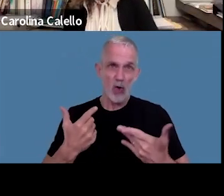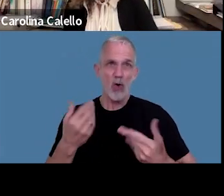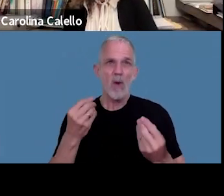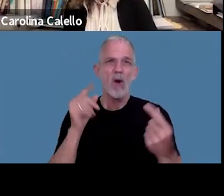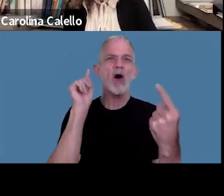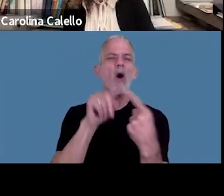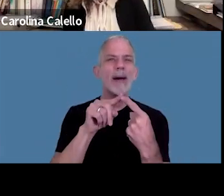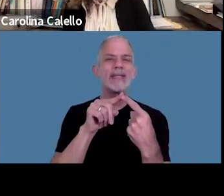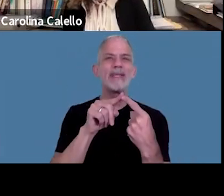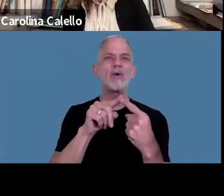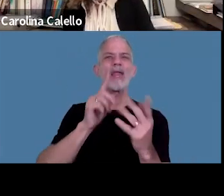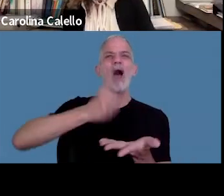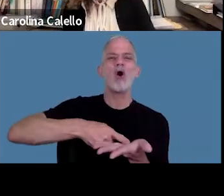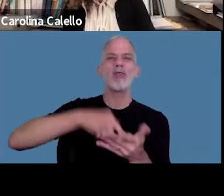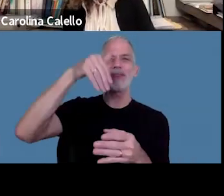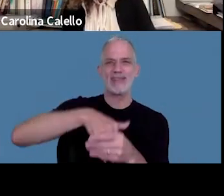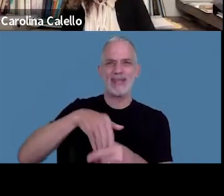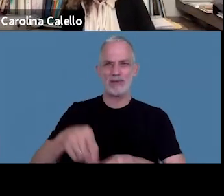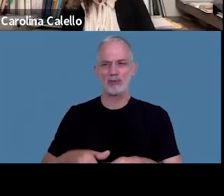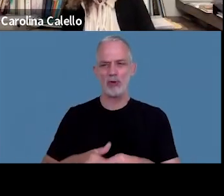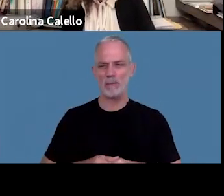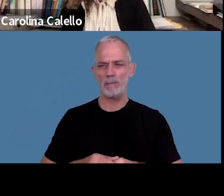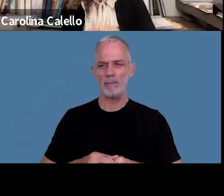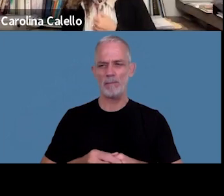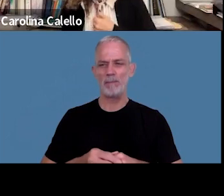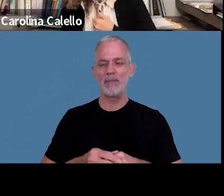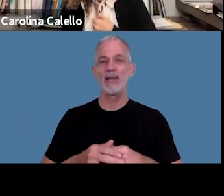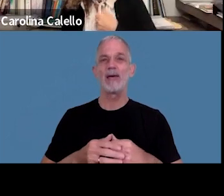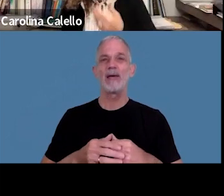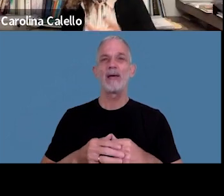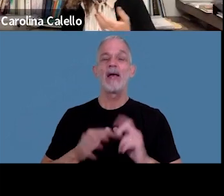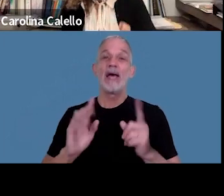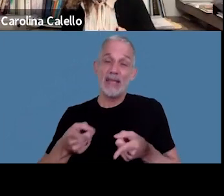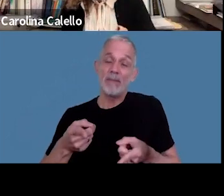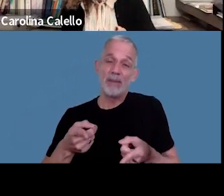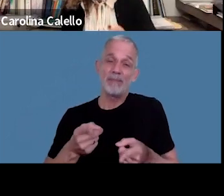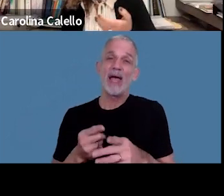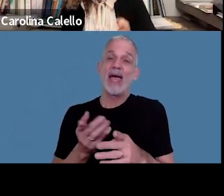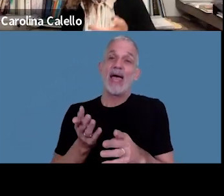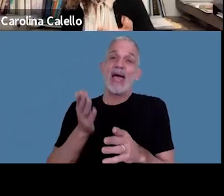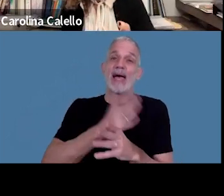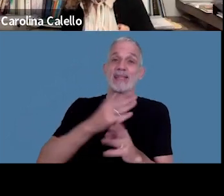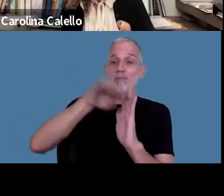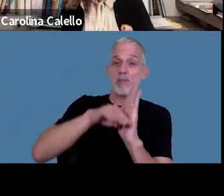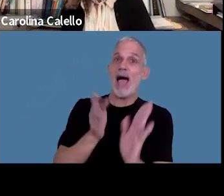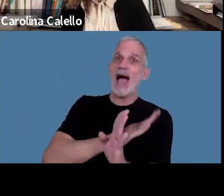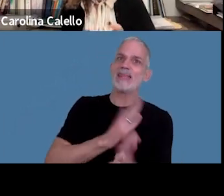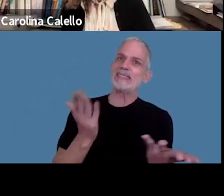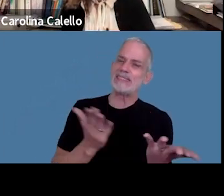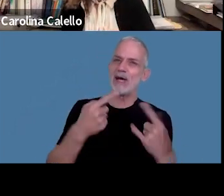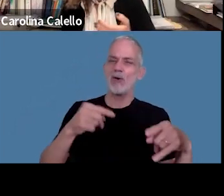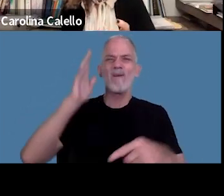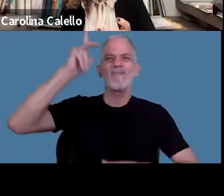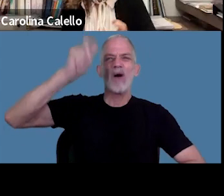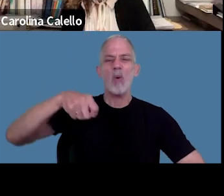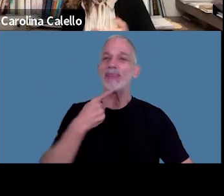objetivo de la orden de intervención también debo reconocer que antes de que esté la norma había fallos que decían bueno